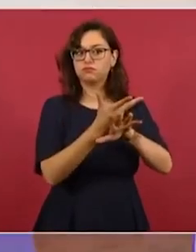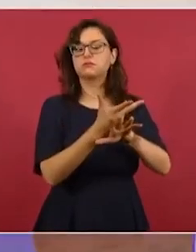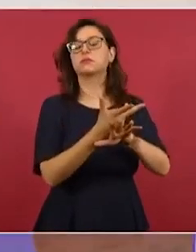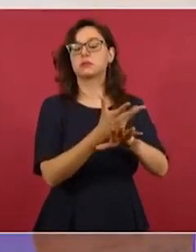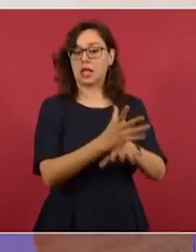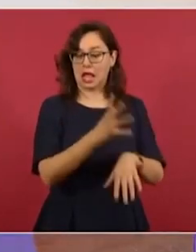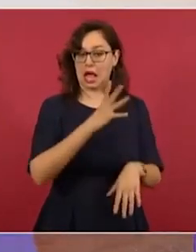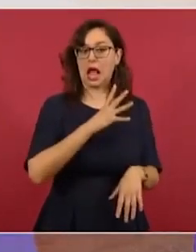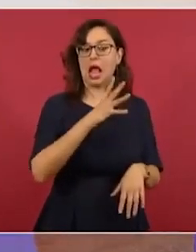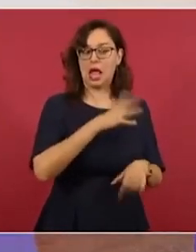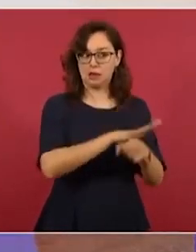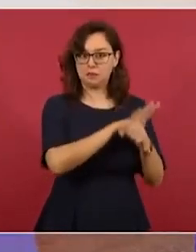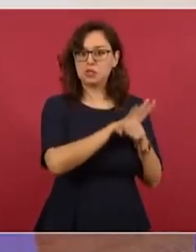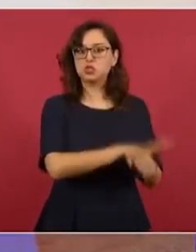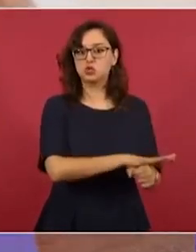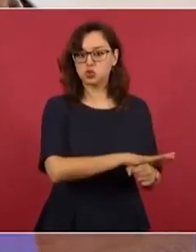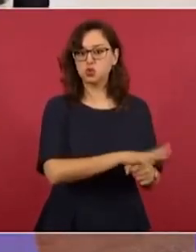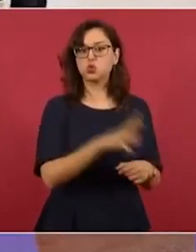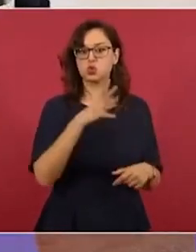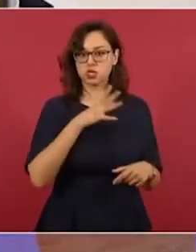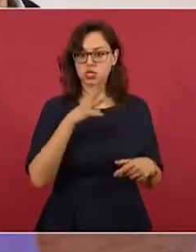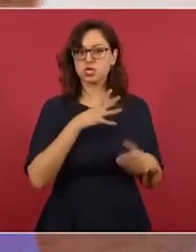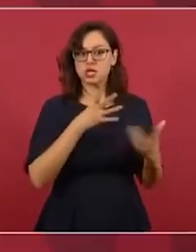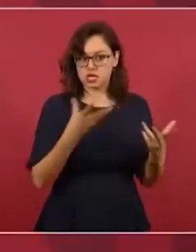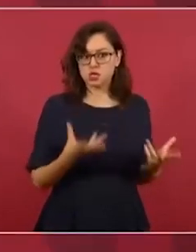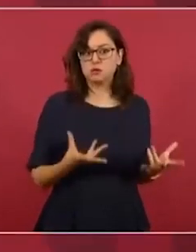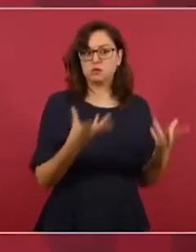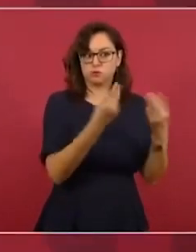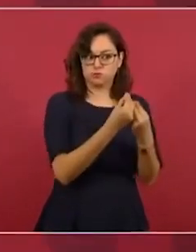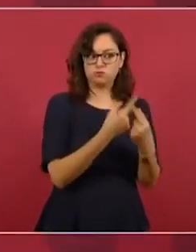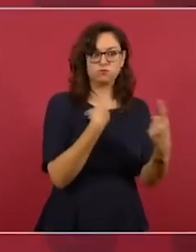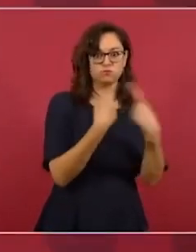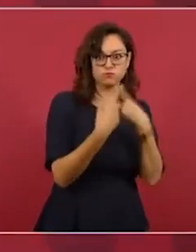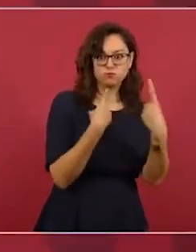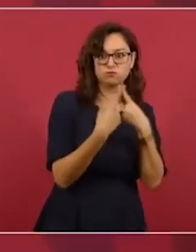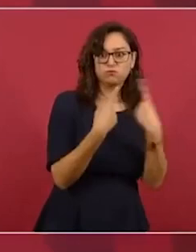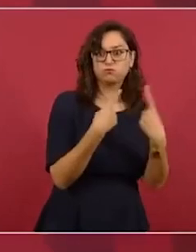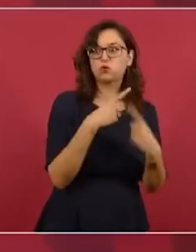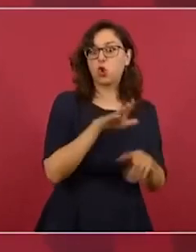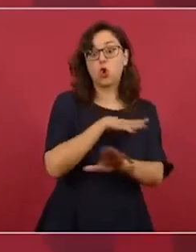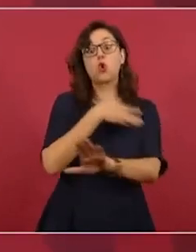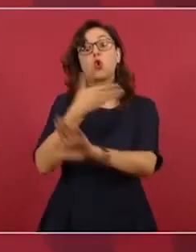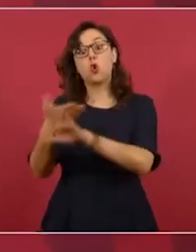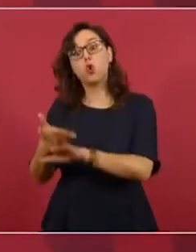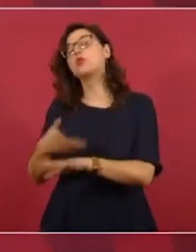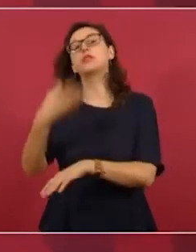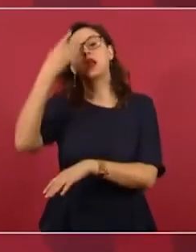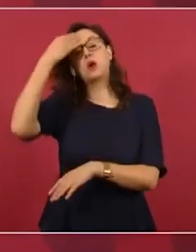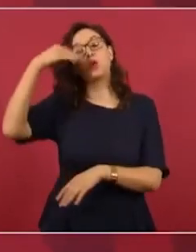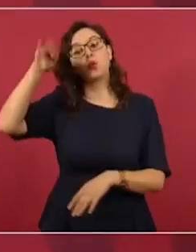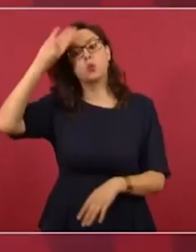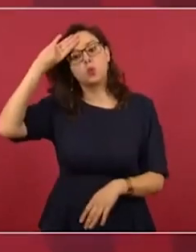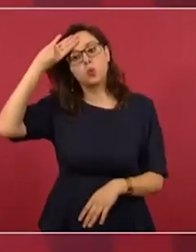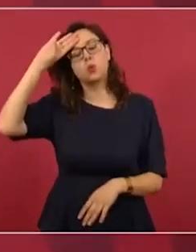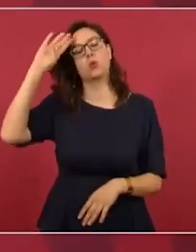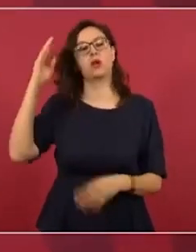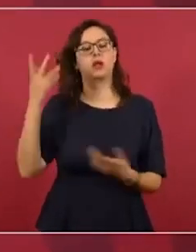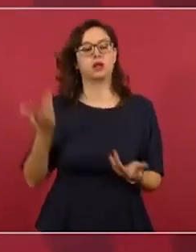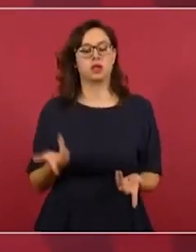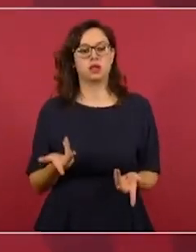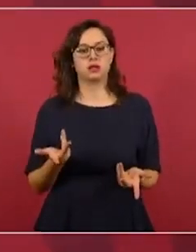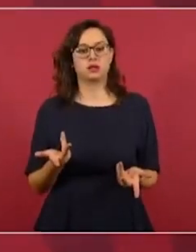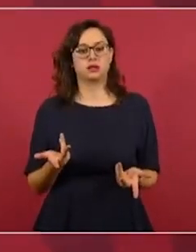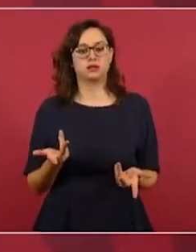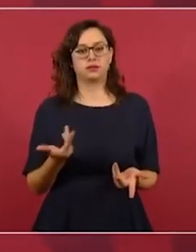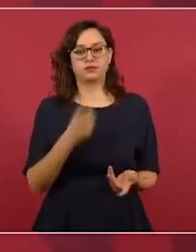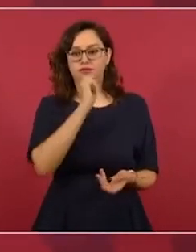y son los que sostienen el bloqueo y el gobierno